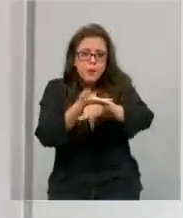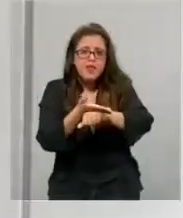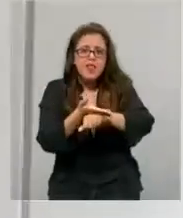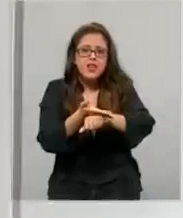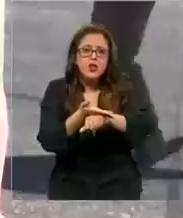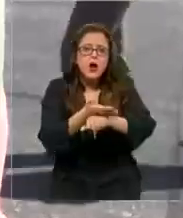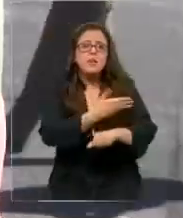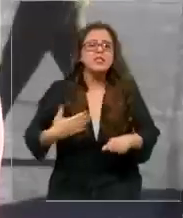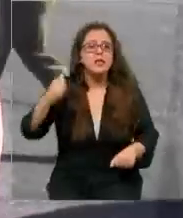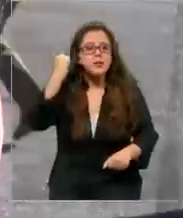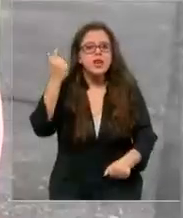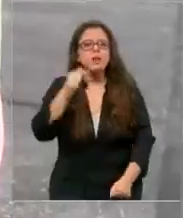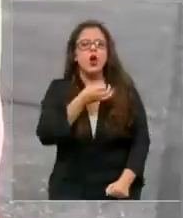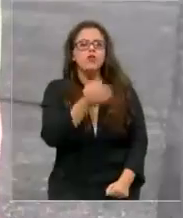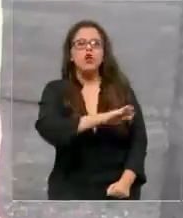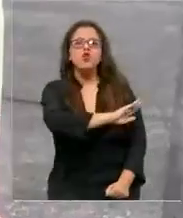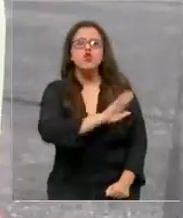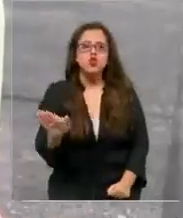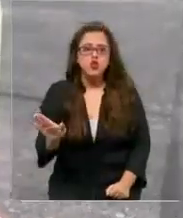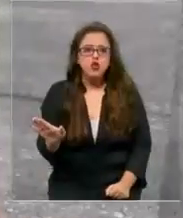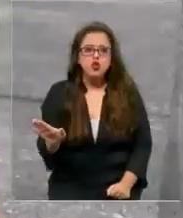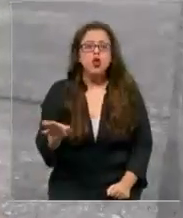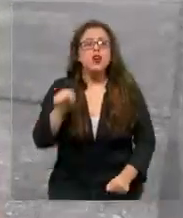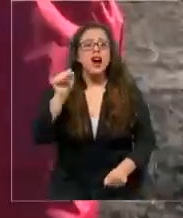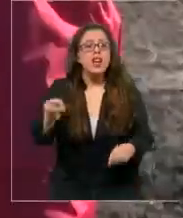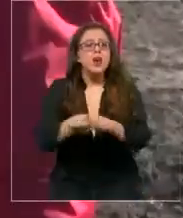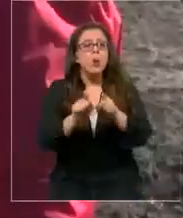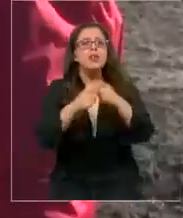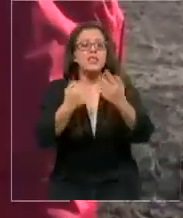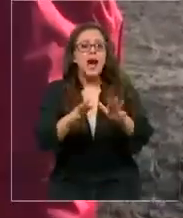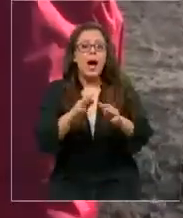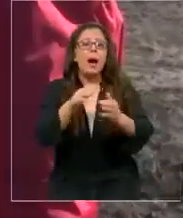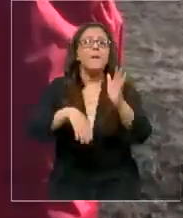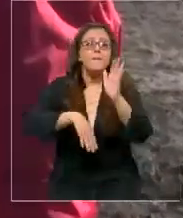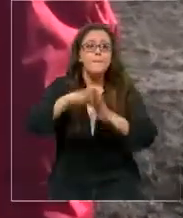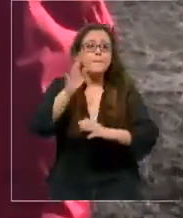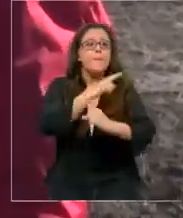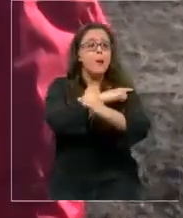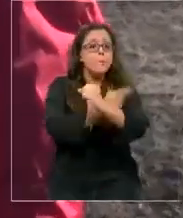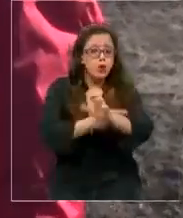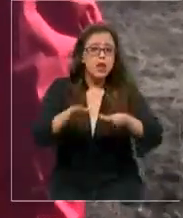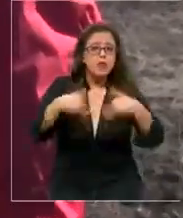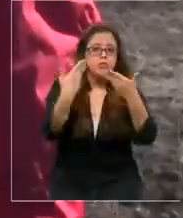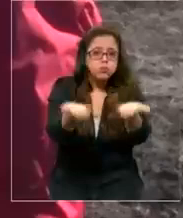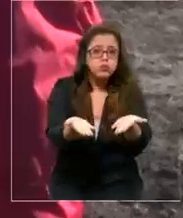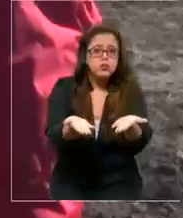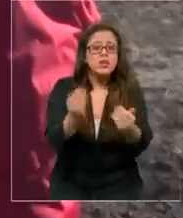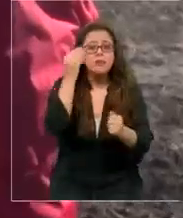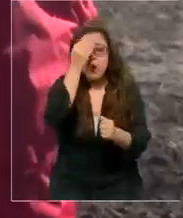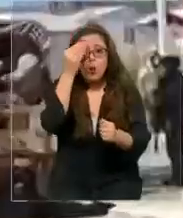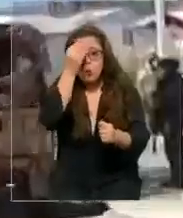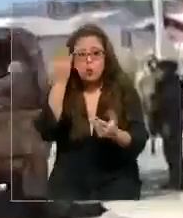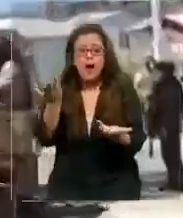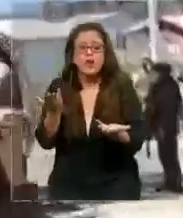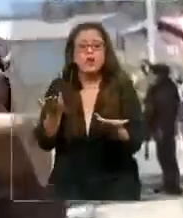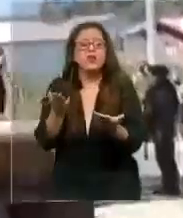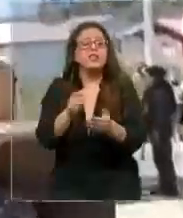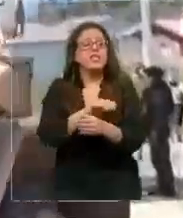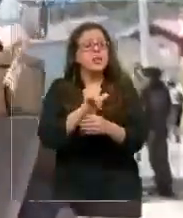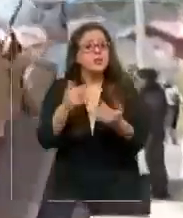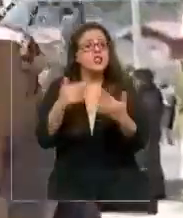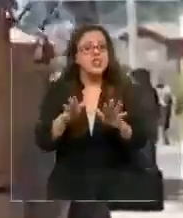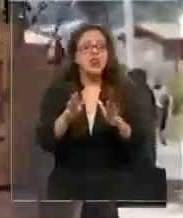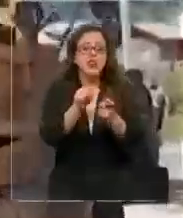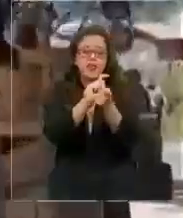Piñera y él se ha negado. Una intención de darle más atribuciones a los militares que preocupa en la vereda contraria. A solo días de haber renovado el estado de